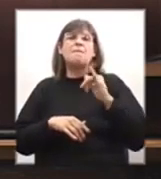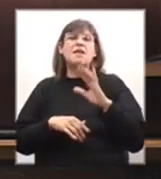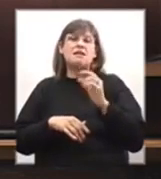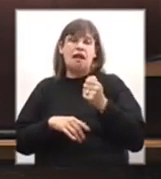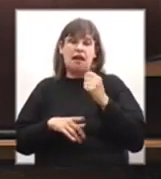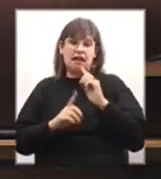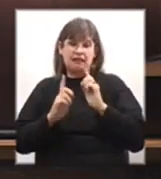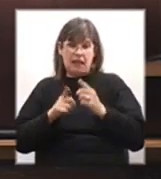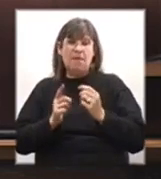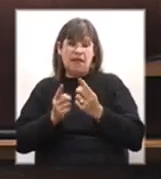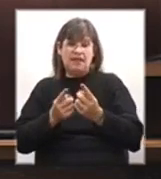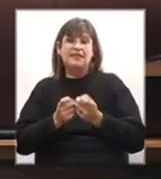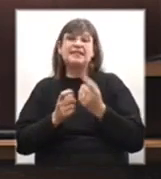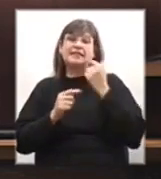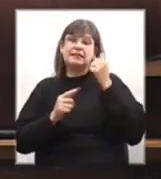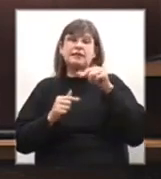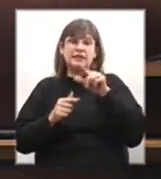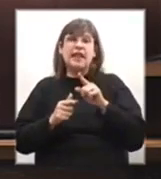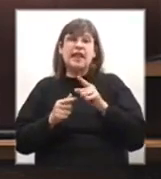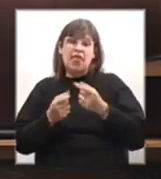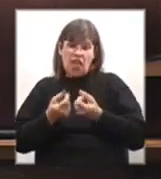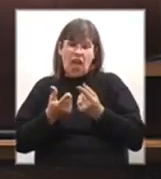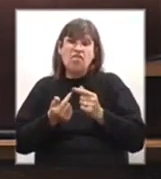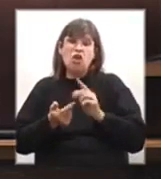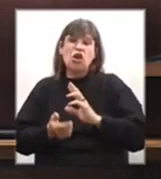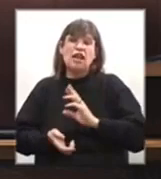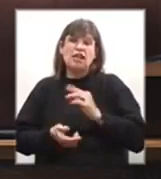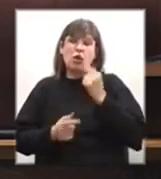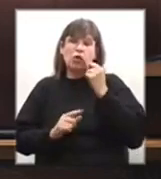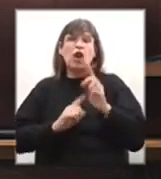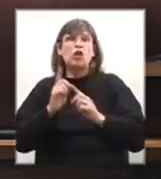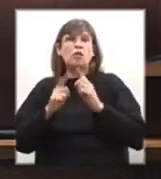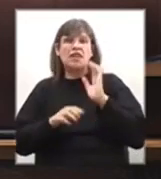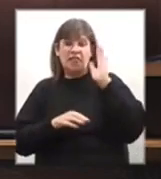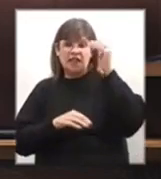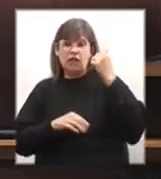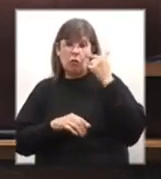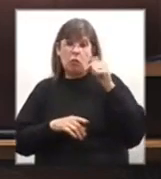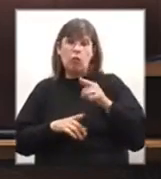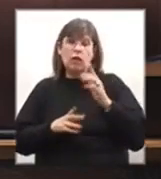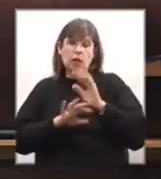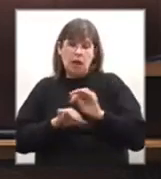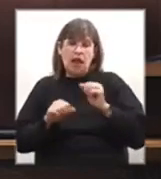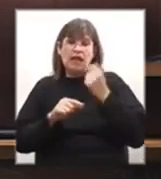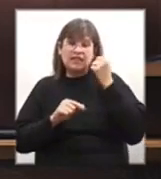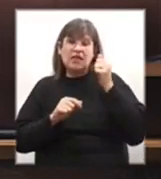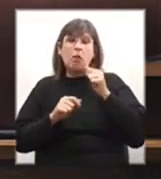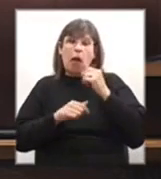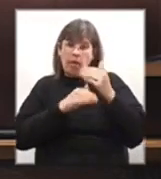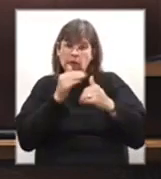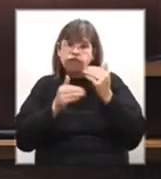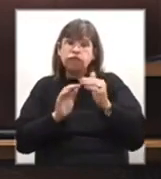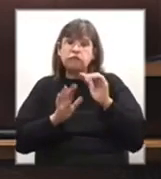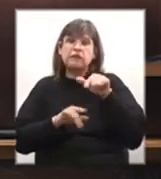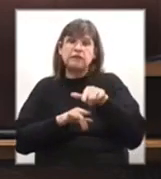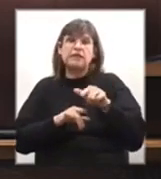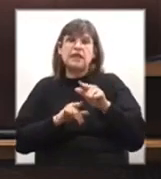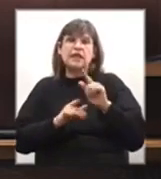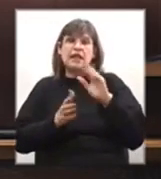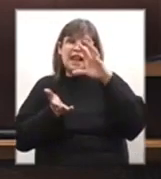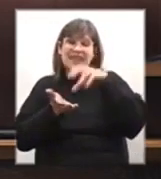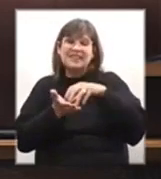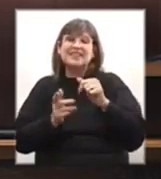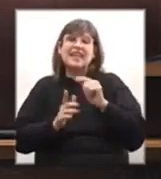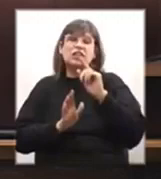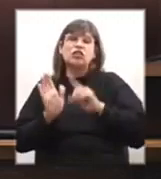es necesario seguir dotando de recursos a la Universidad de la República para que se pueda desarrollar el centro